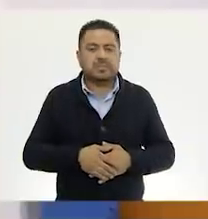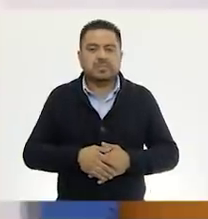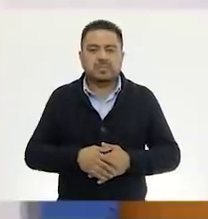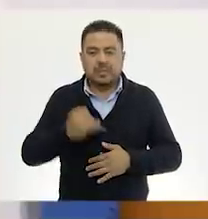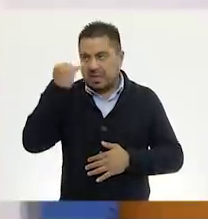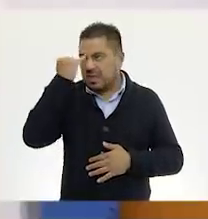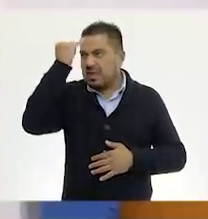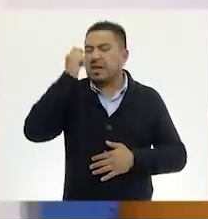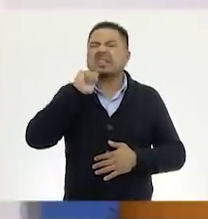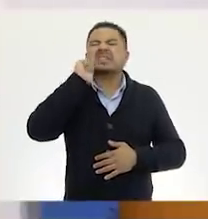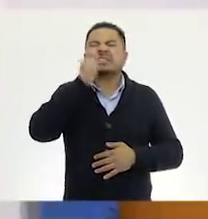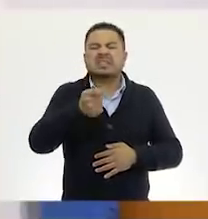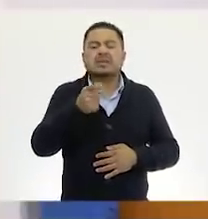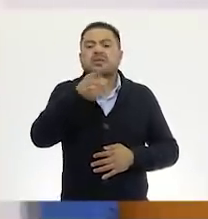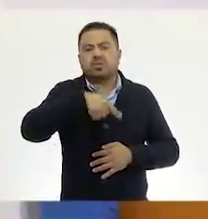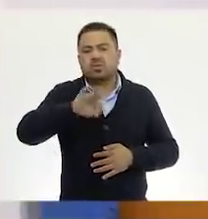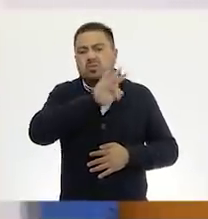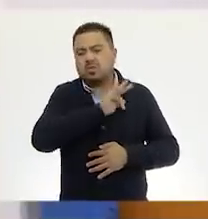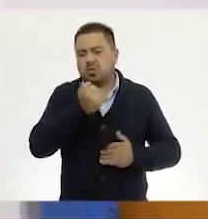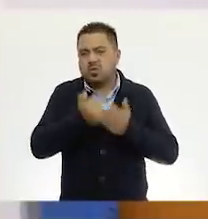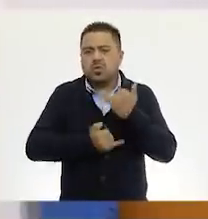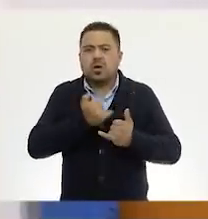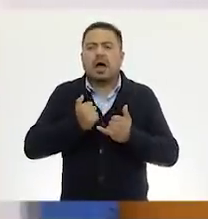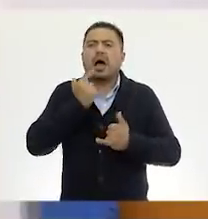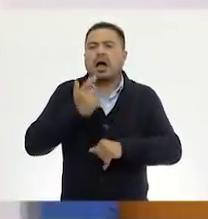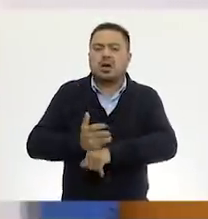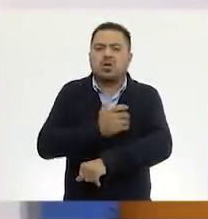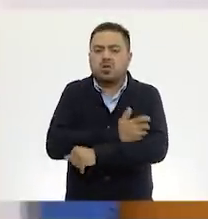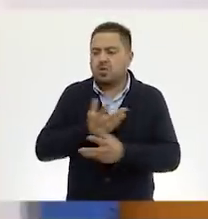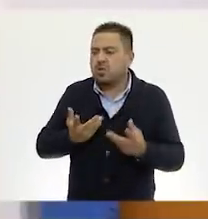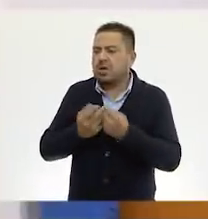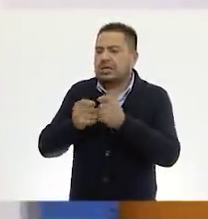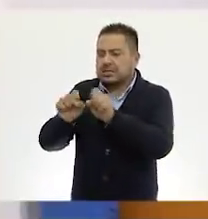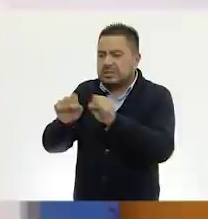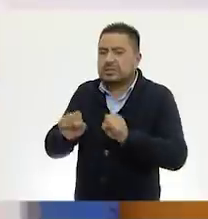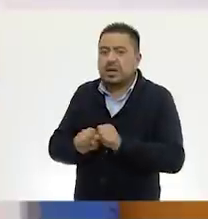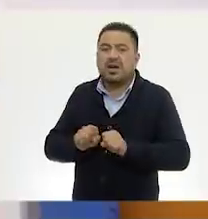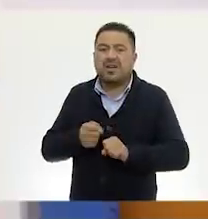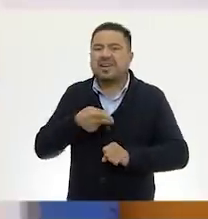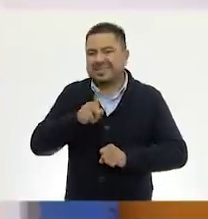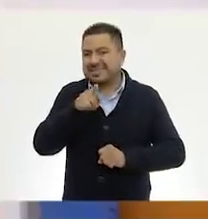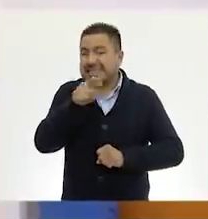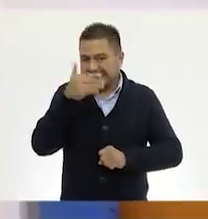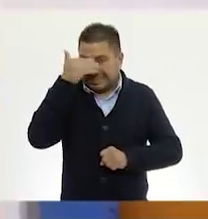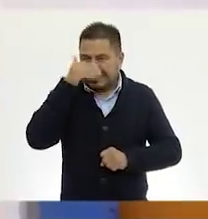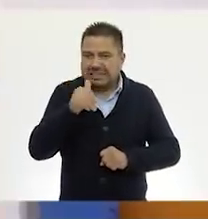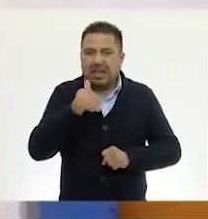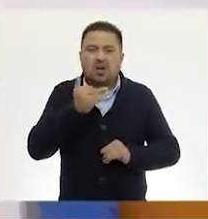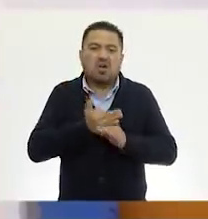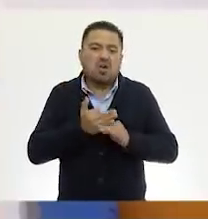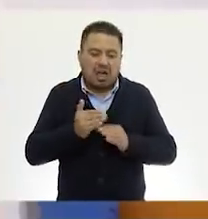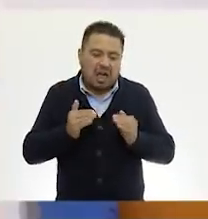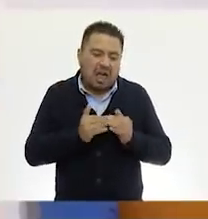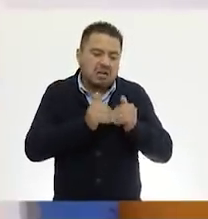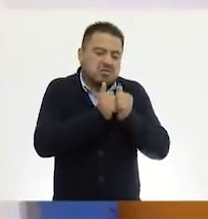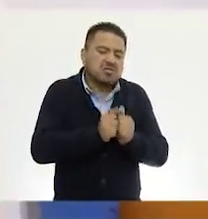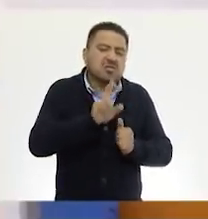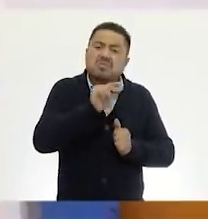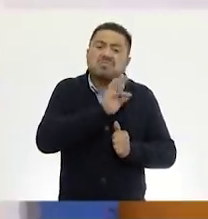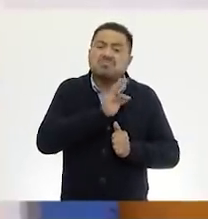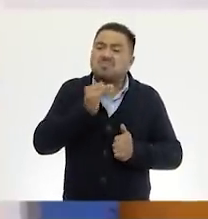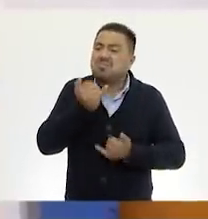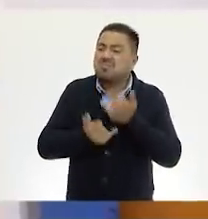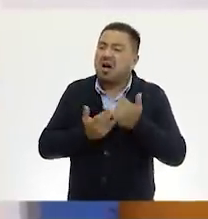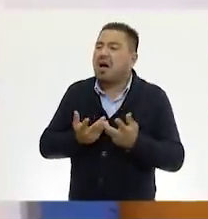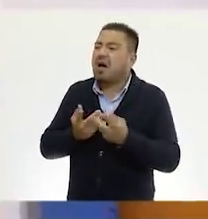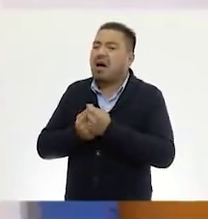La idea es que puedas jugar con algún compañero de tu salón. Pero, como sabes, estás en casa y a lo mejor no puedes jugar